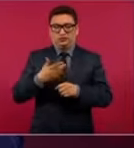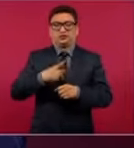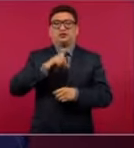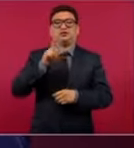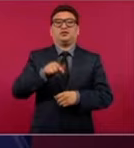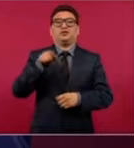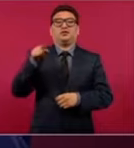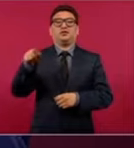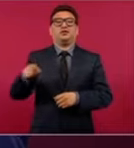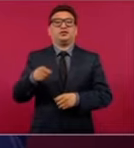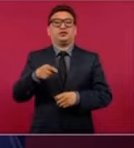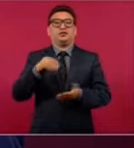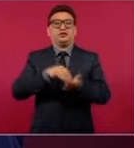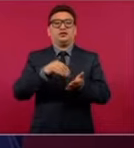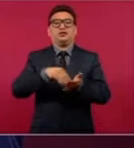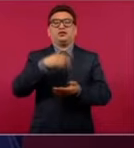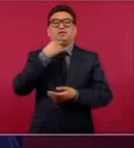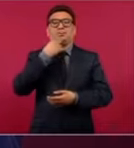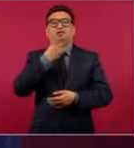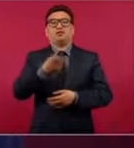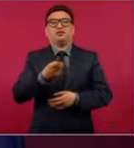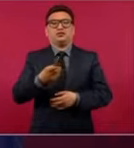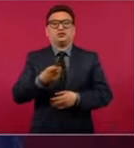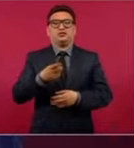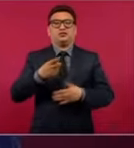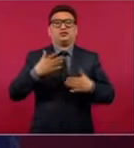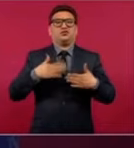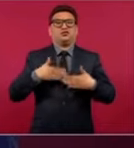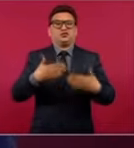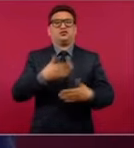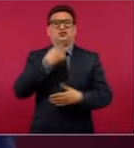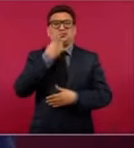cínica lo confiesa